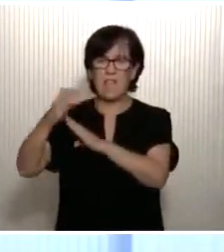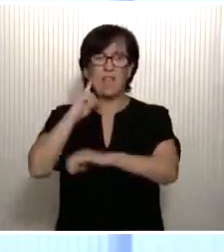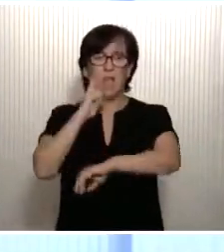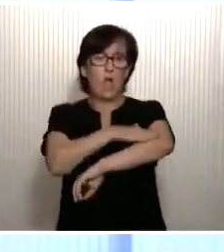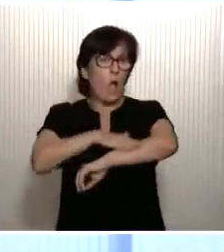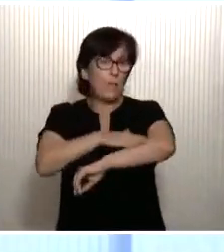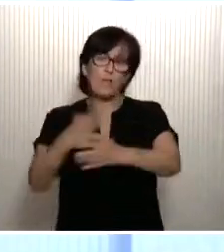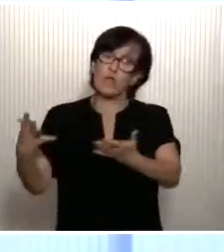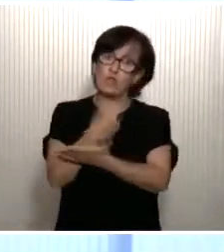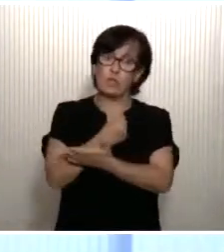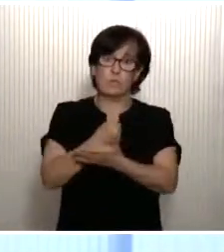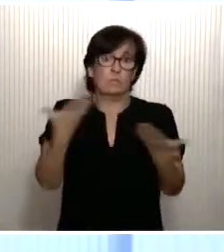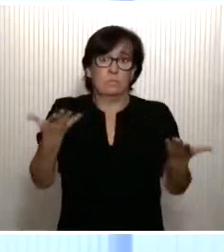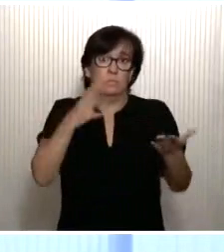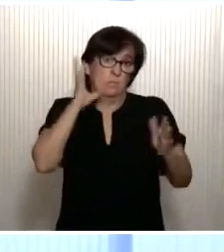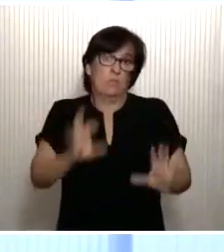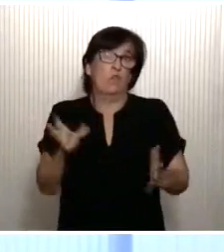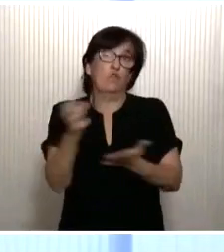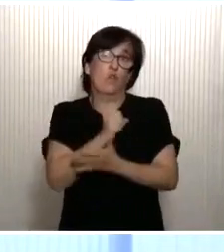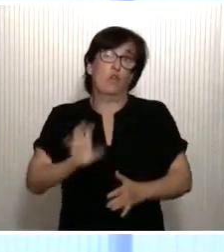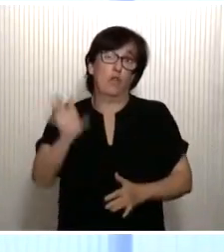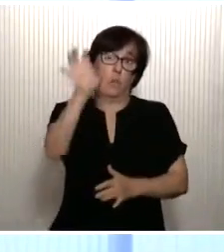consecuencia a todos los países.